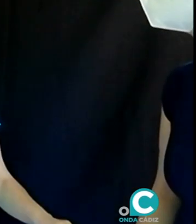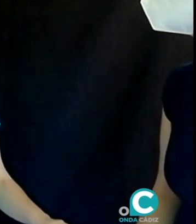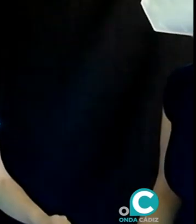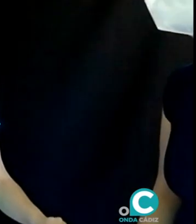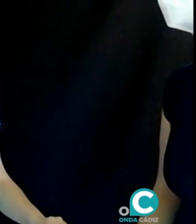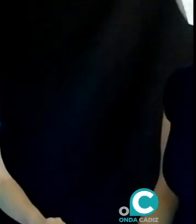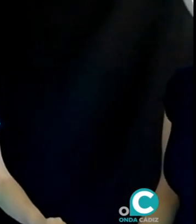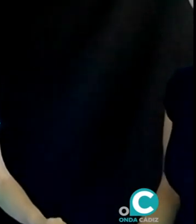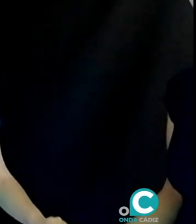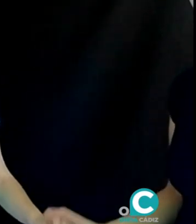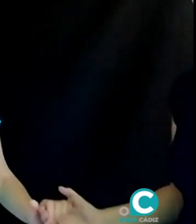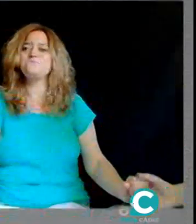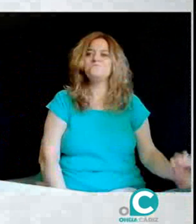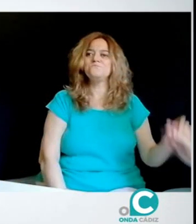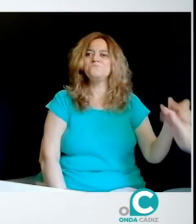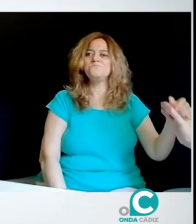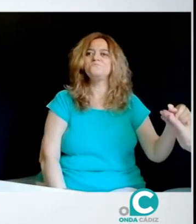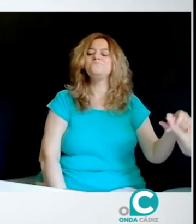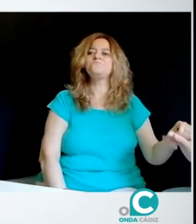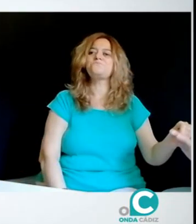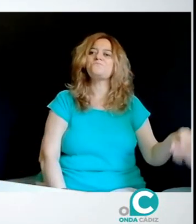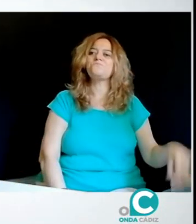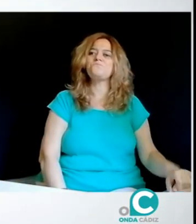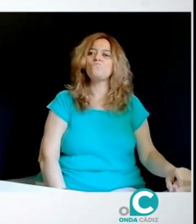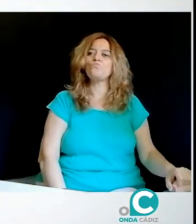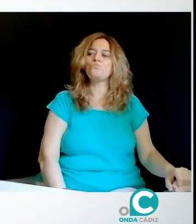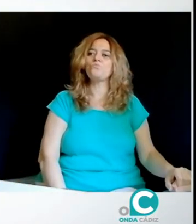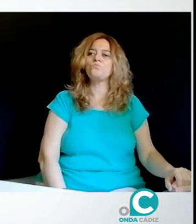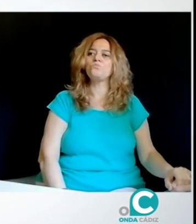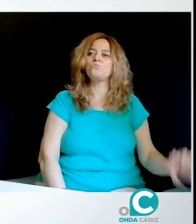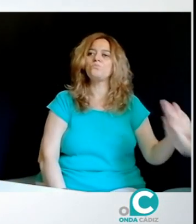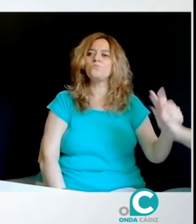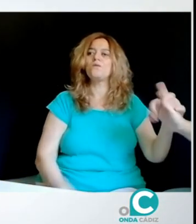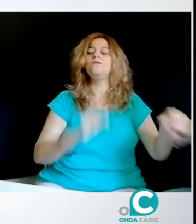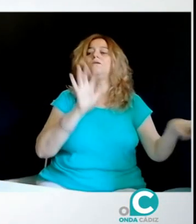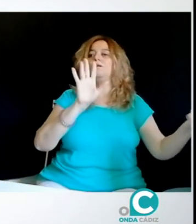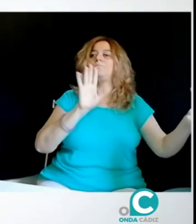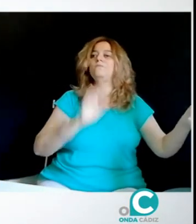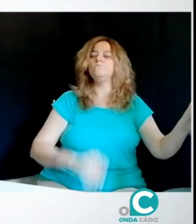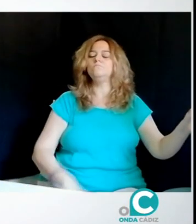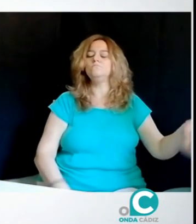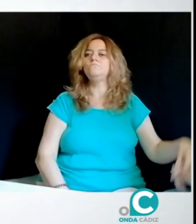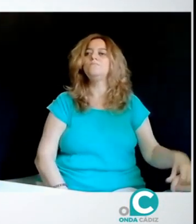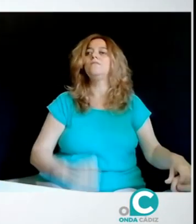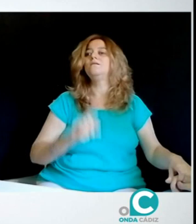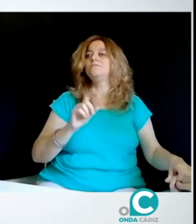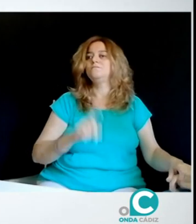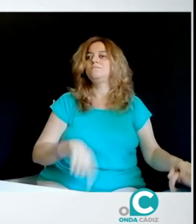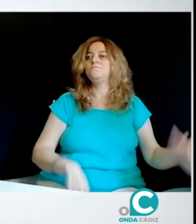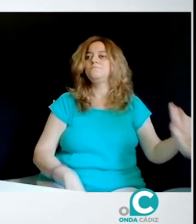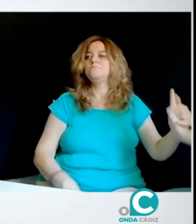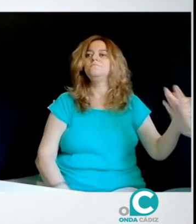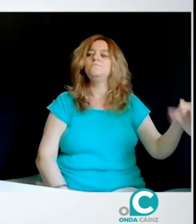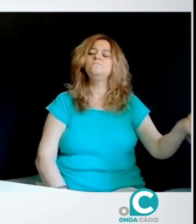que tenemos que llevar a cabo. Además, mañana, si no me equivoco, María del Carmen se ha organizado un encuentro de manera virtual